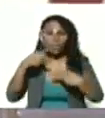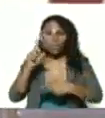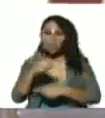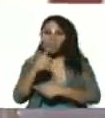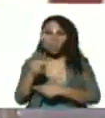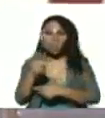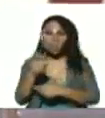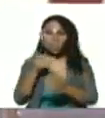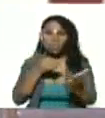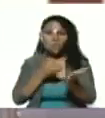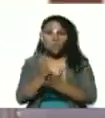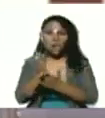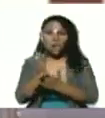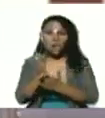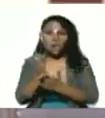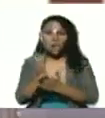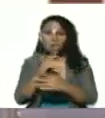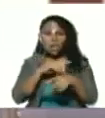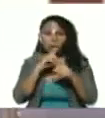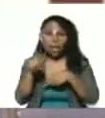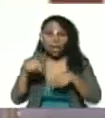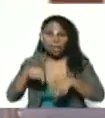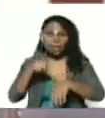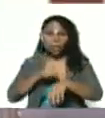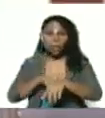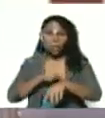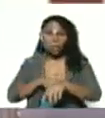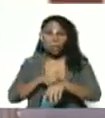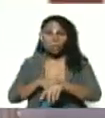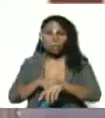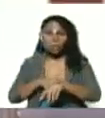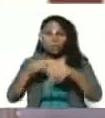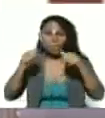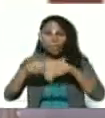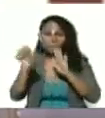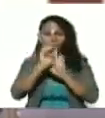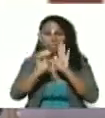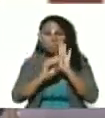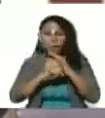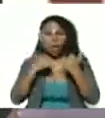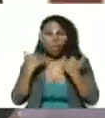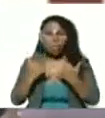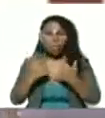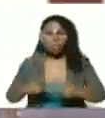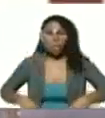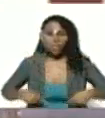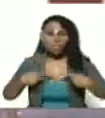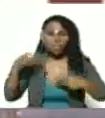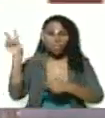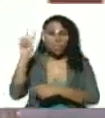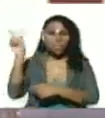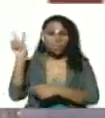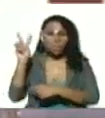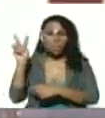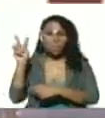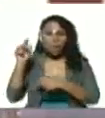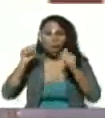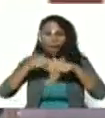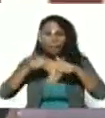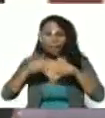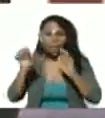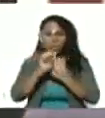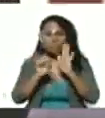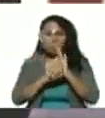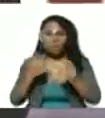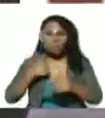es leal y en estos momentos y en esta etapa actual de la vida venezolana en esta etapa en que